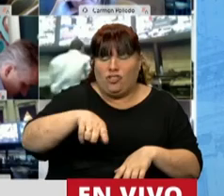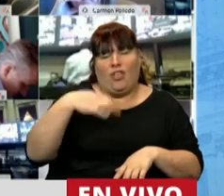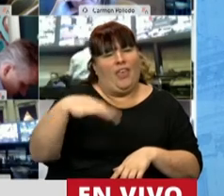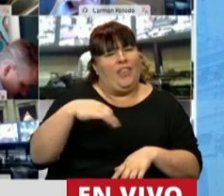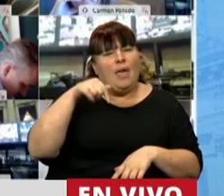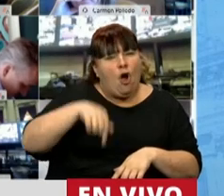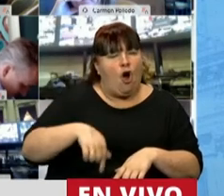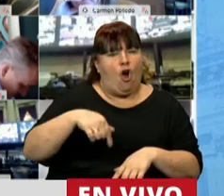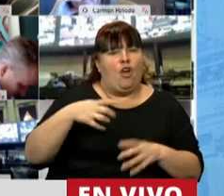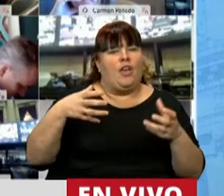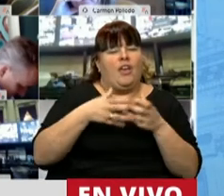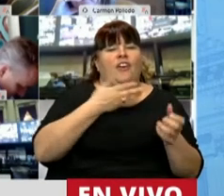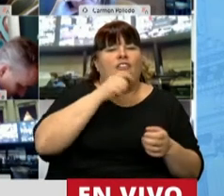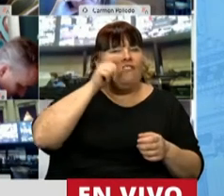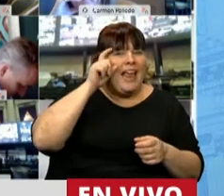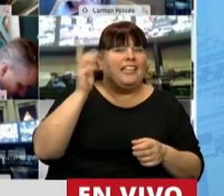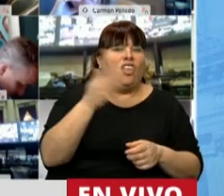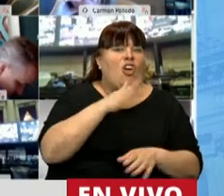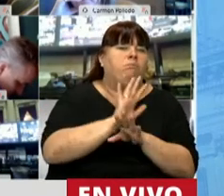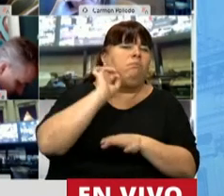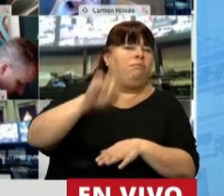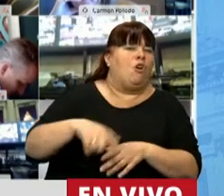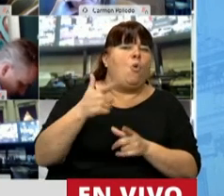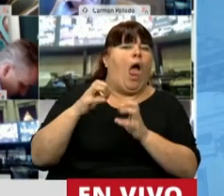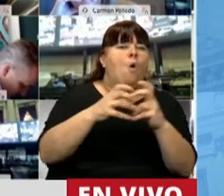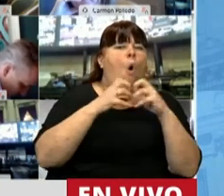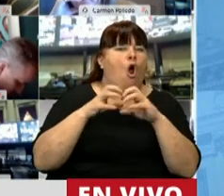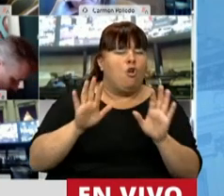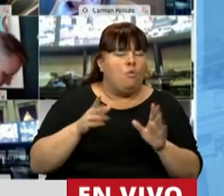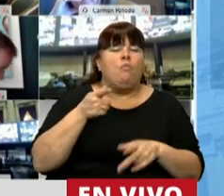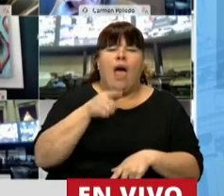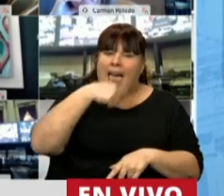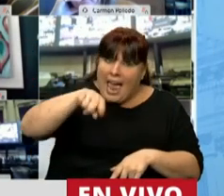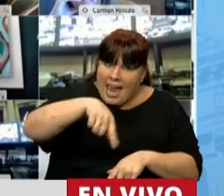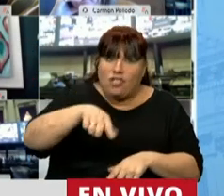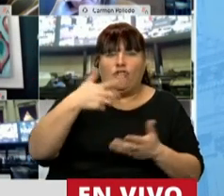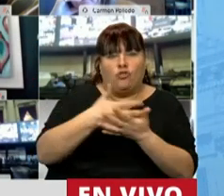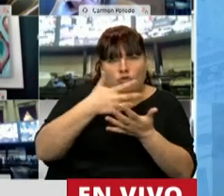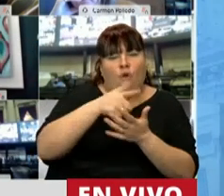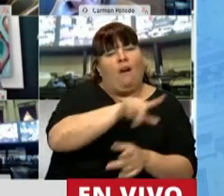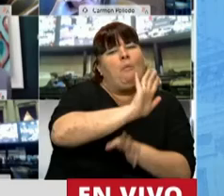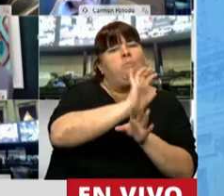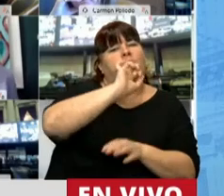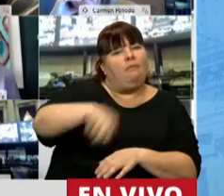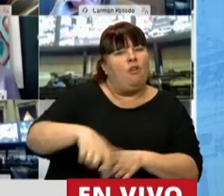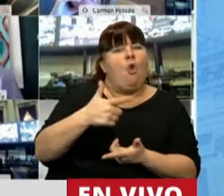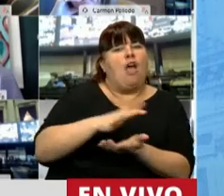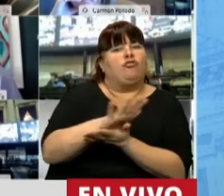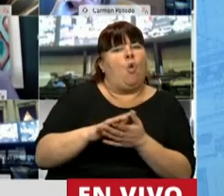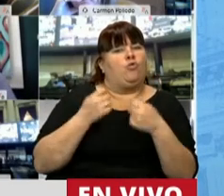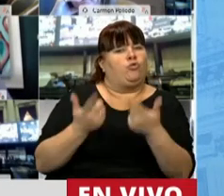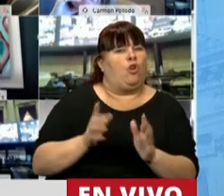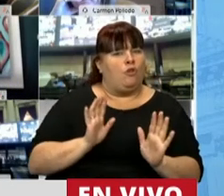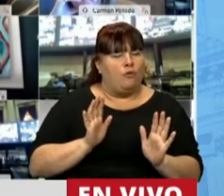a quienes hoy el frente de todos se está dejando sin quórum. A ellos son a quienes están dejando sin respuesta.